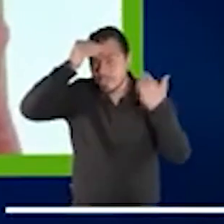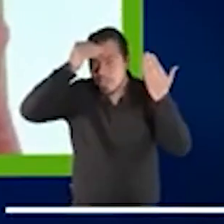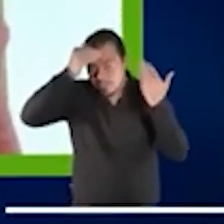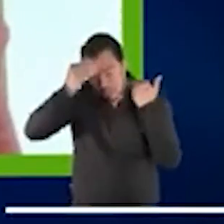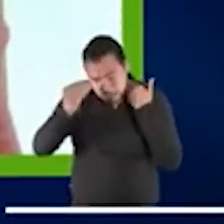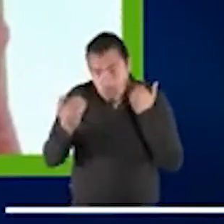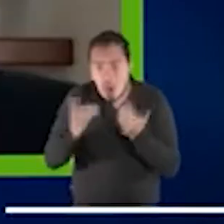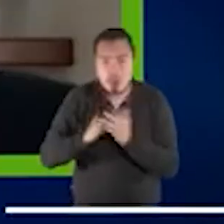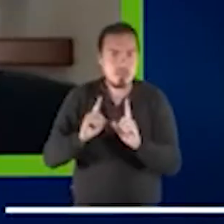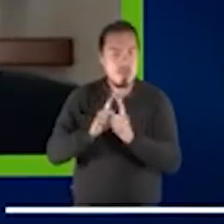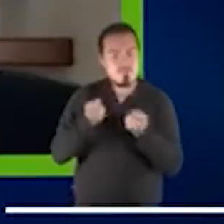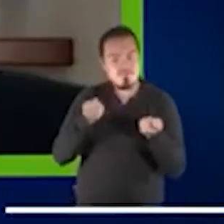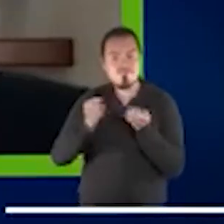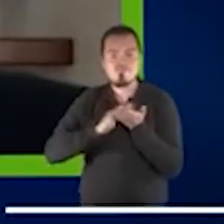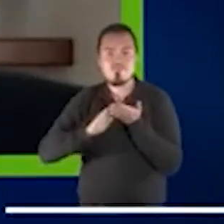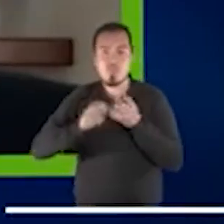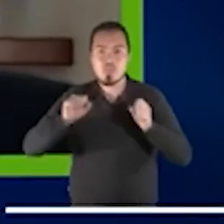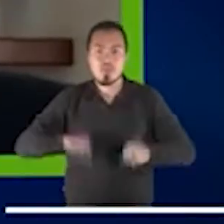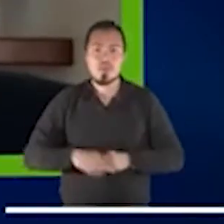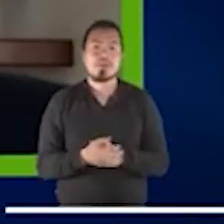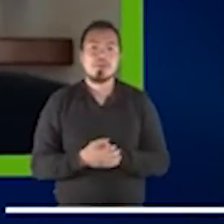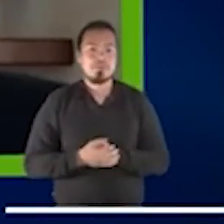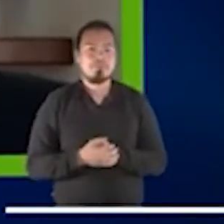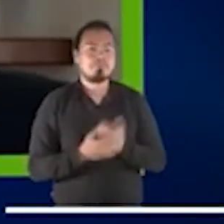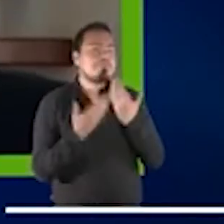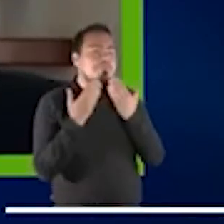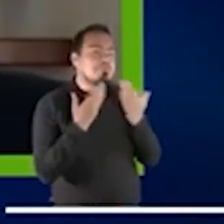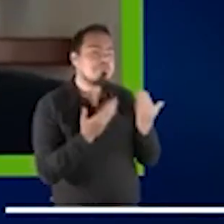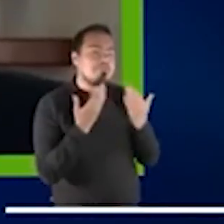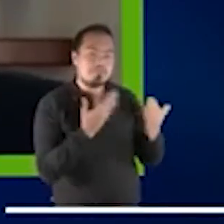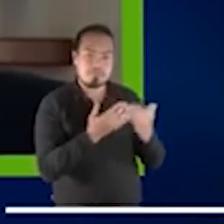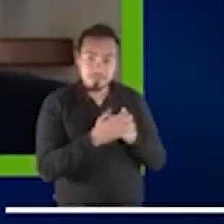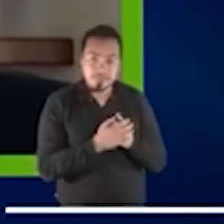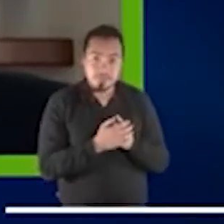les agradecemos señores Fusar Bifi Mayoral su intervención